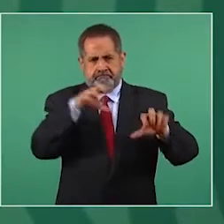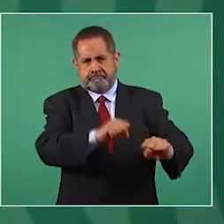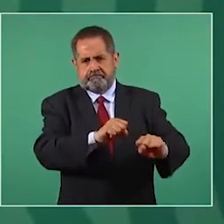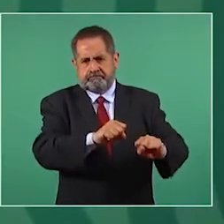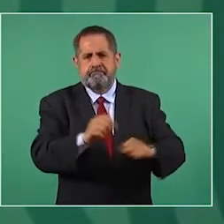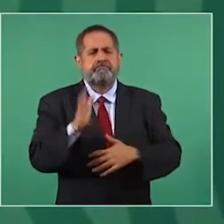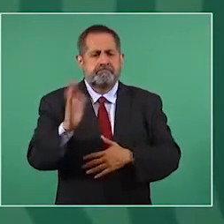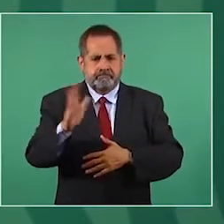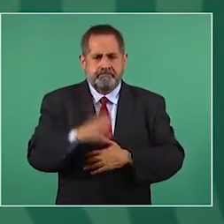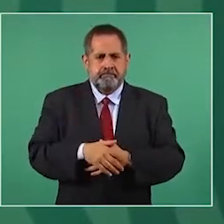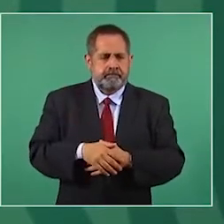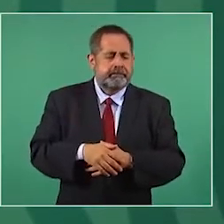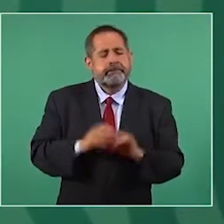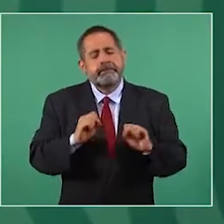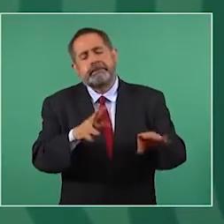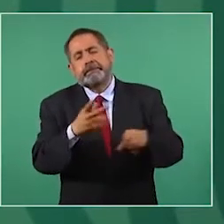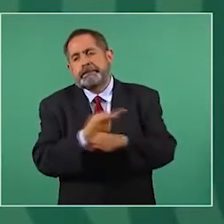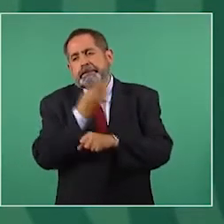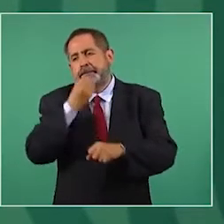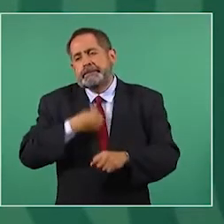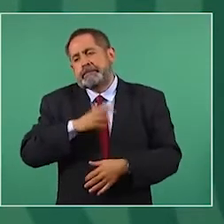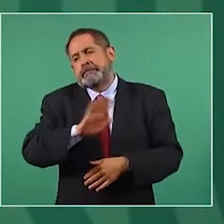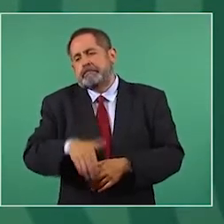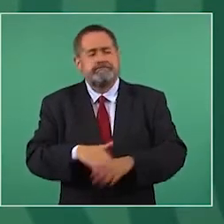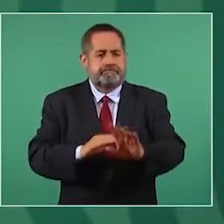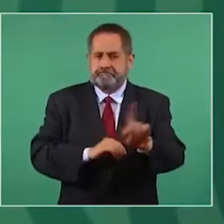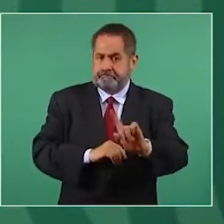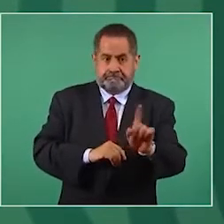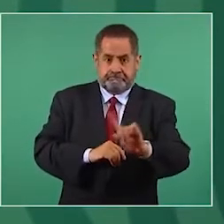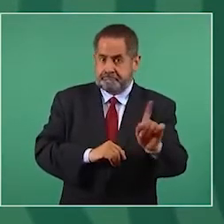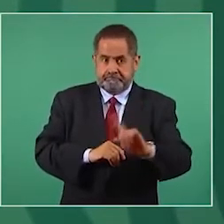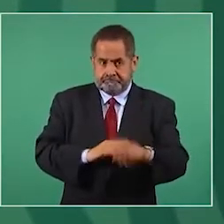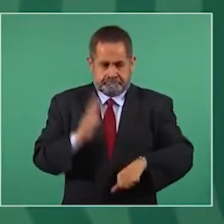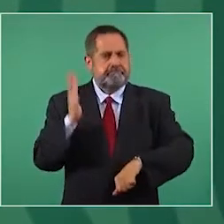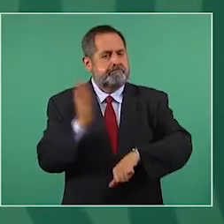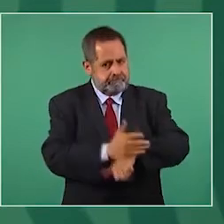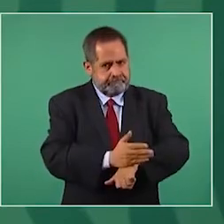No quedaron impunes esos crímenes.